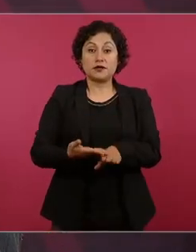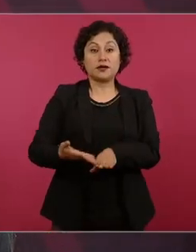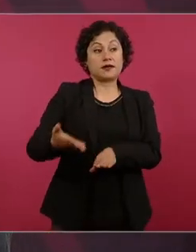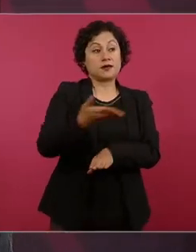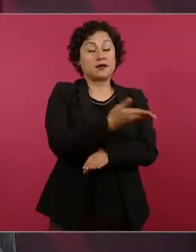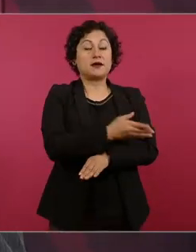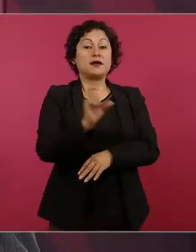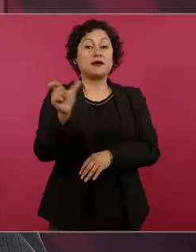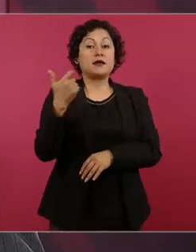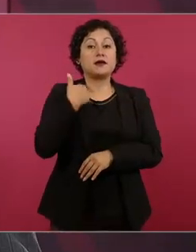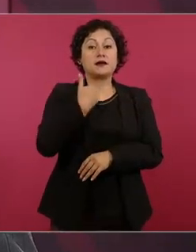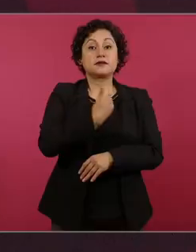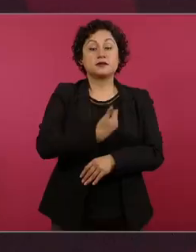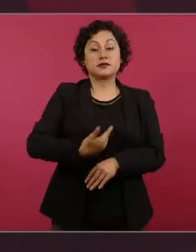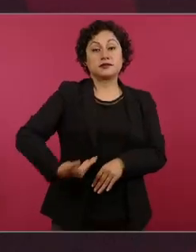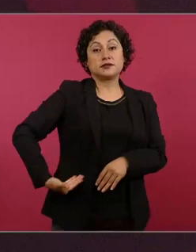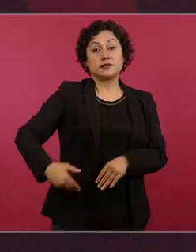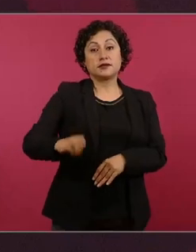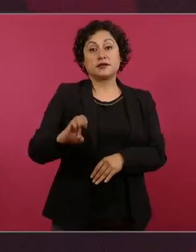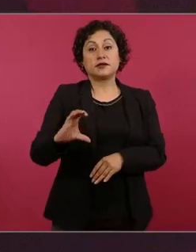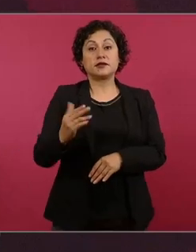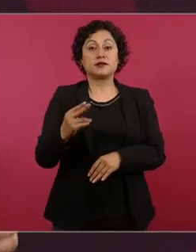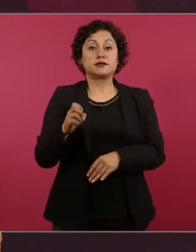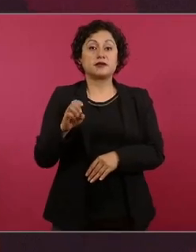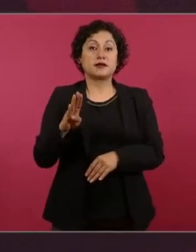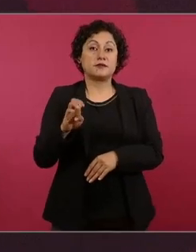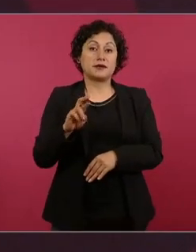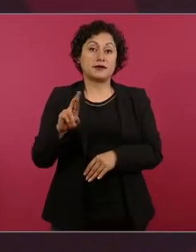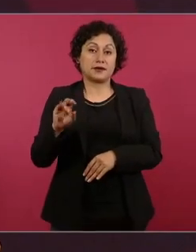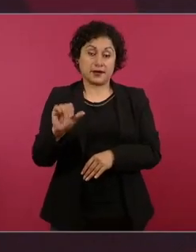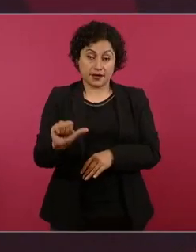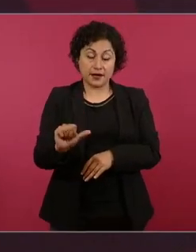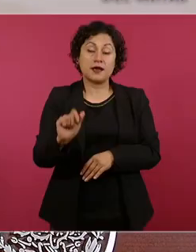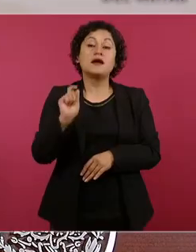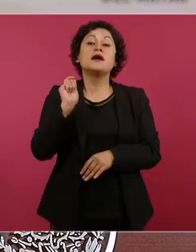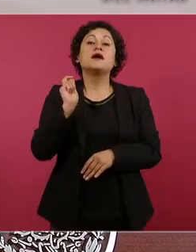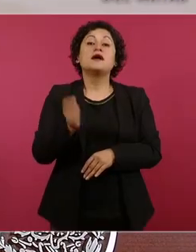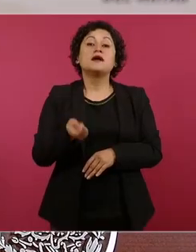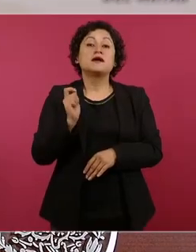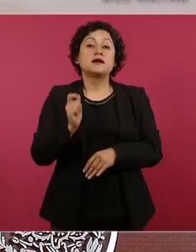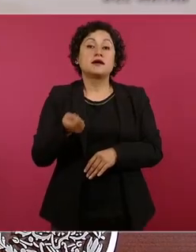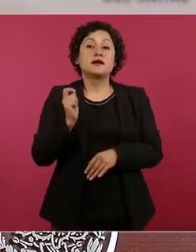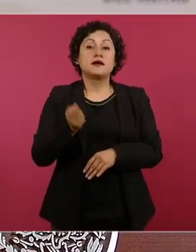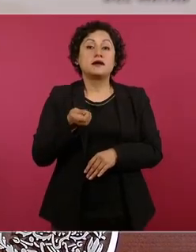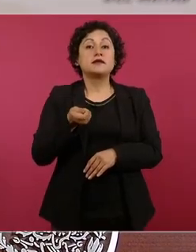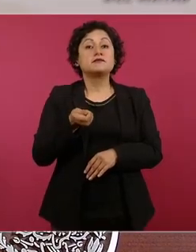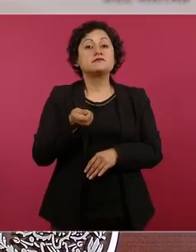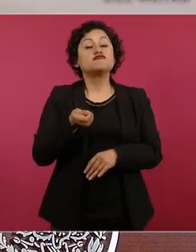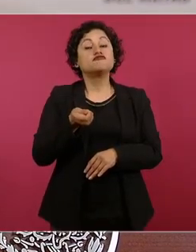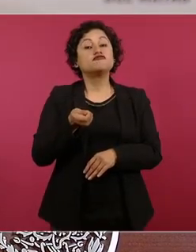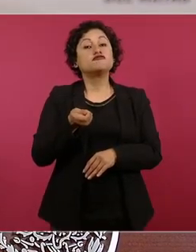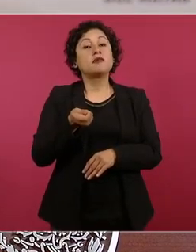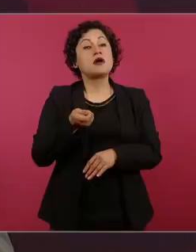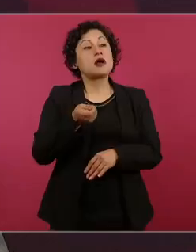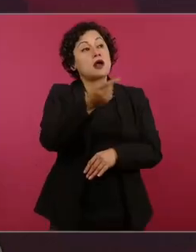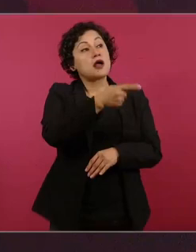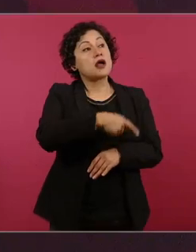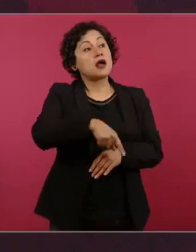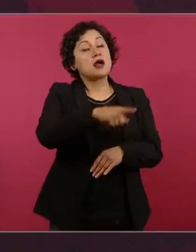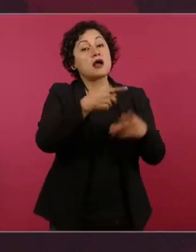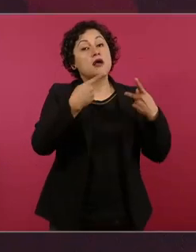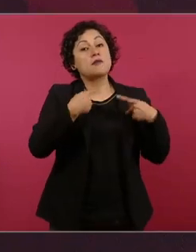se les otorgó a los grandes contribuyentes el beneficio